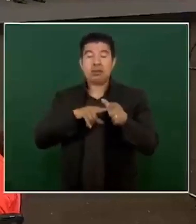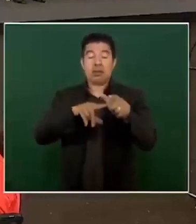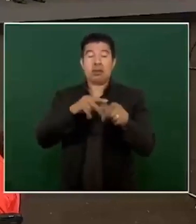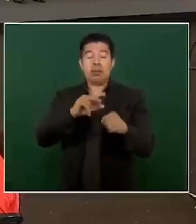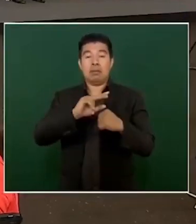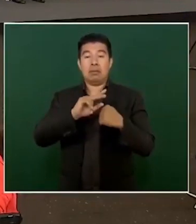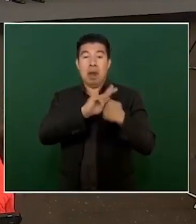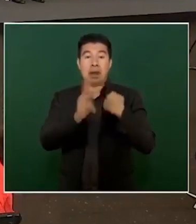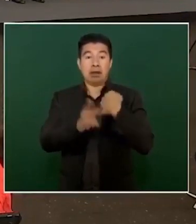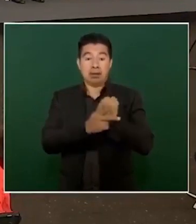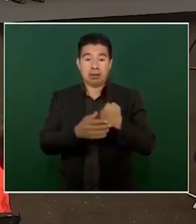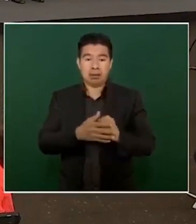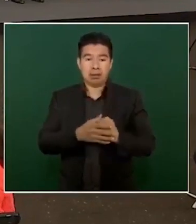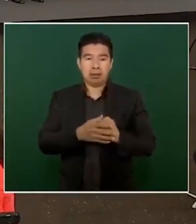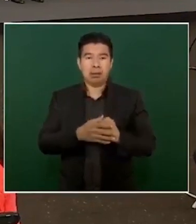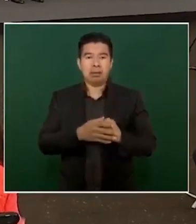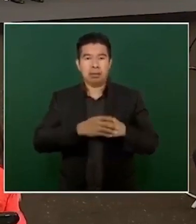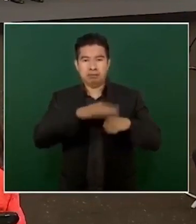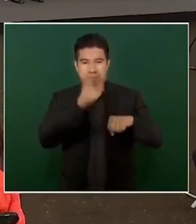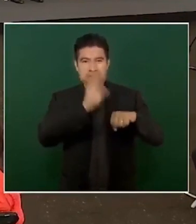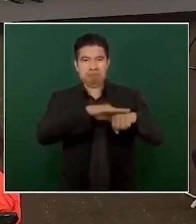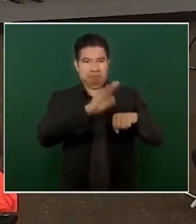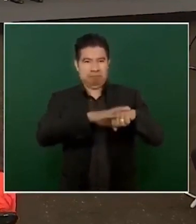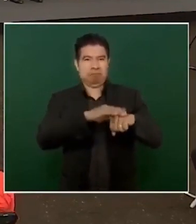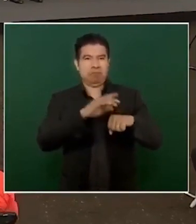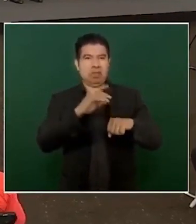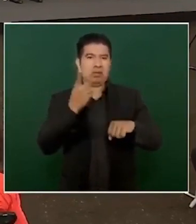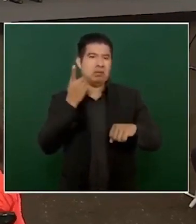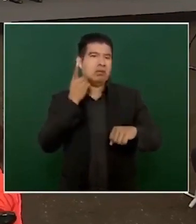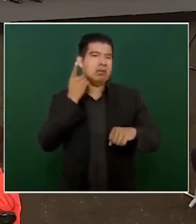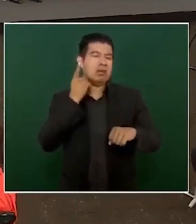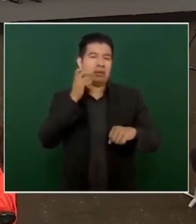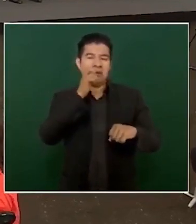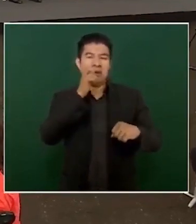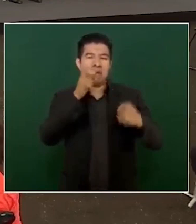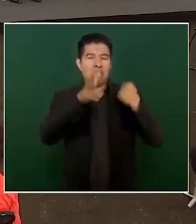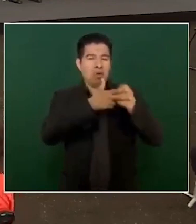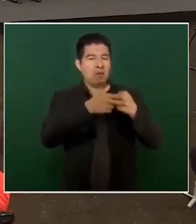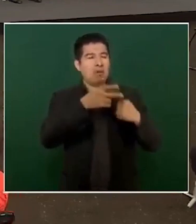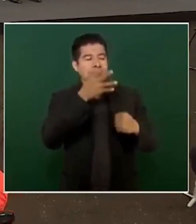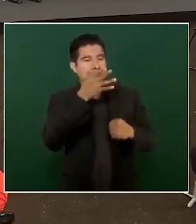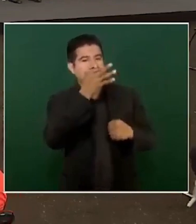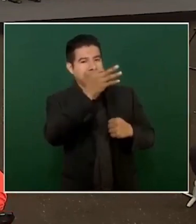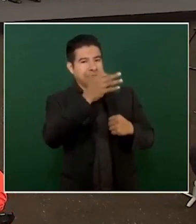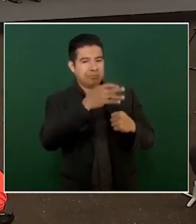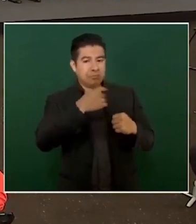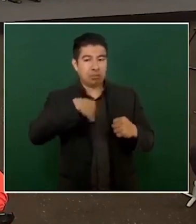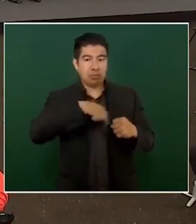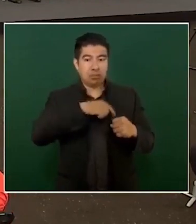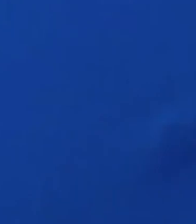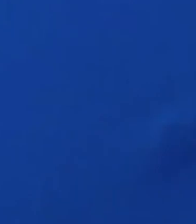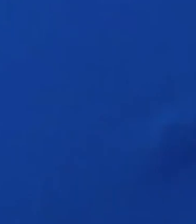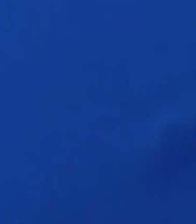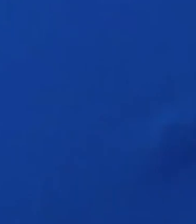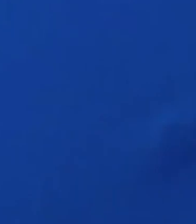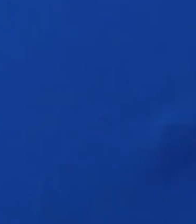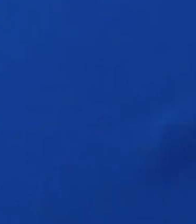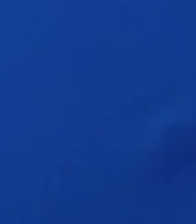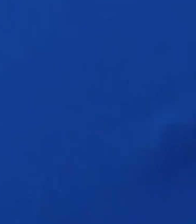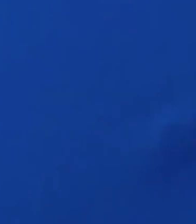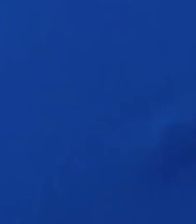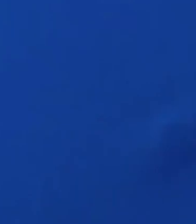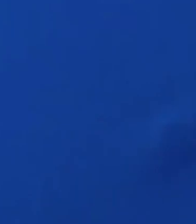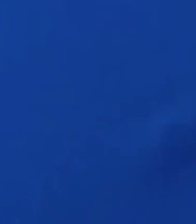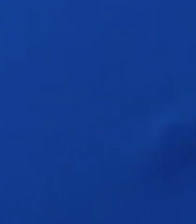dijo el presidente Pero es que tienen medios De difusión En donde se ven las noticias Que ellos están diciendo Ellos hacen noticias Cada cinco segundos La verdad Yo